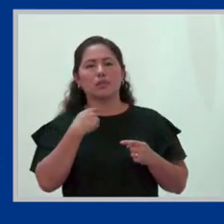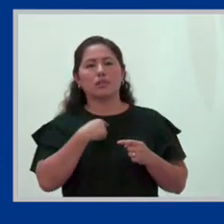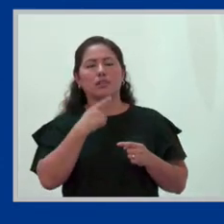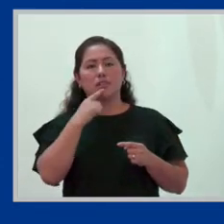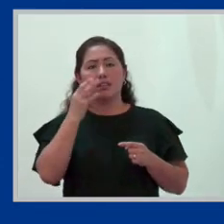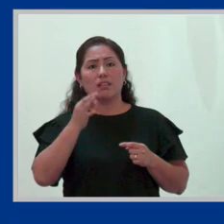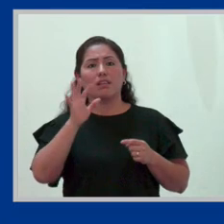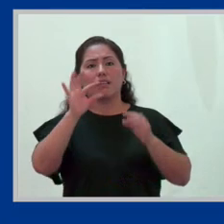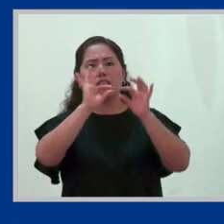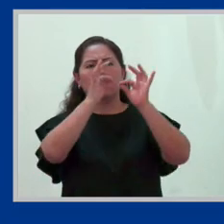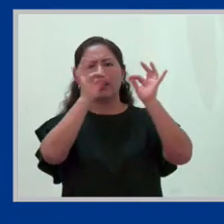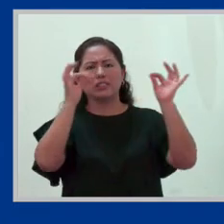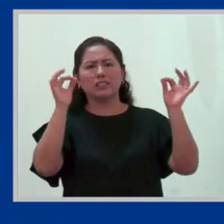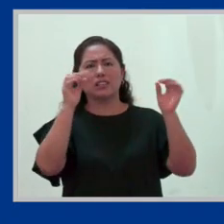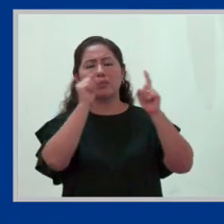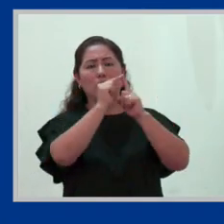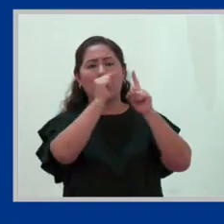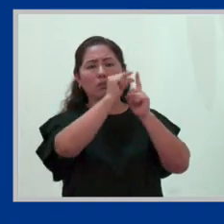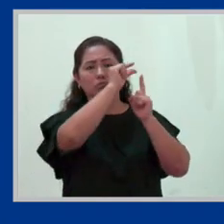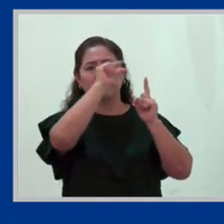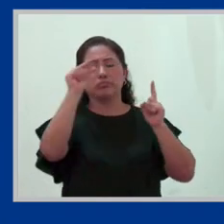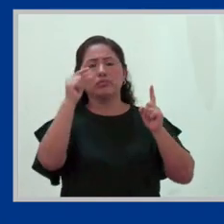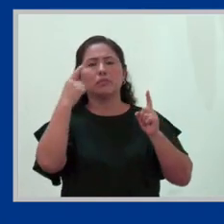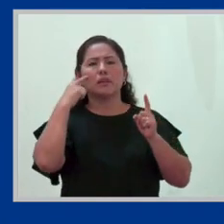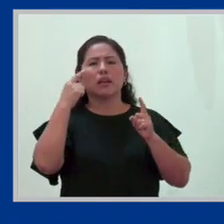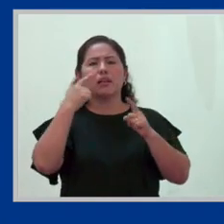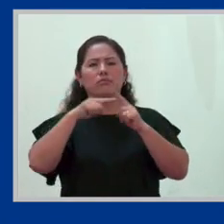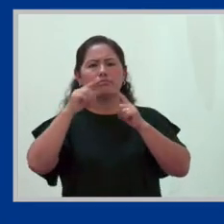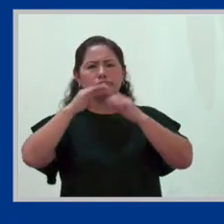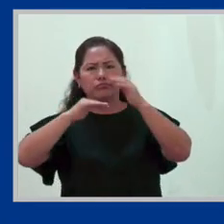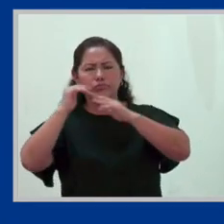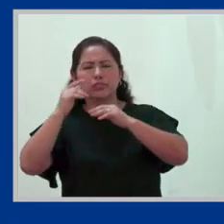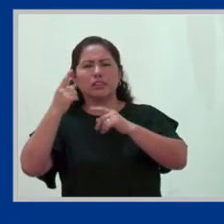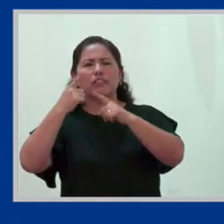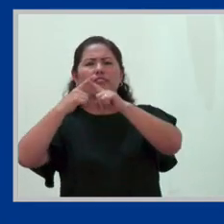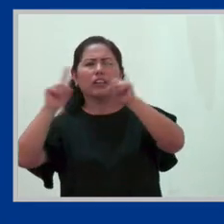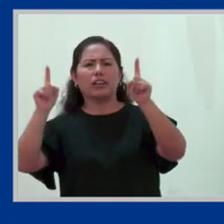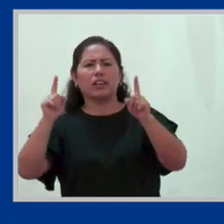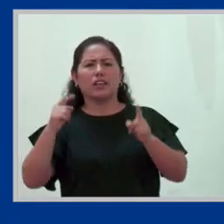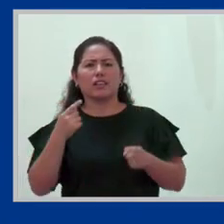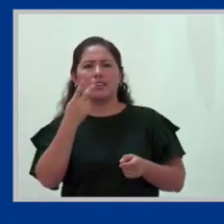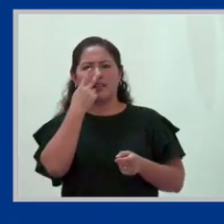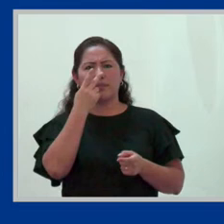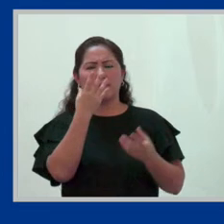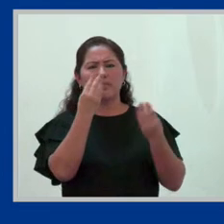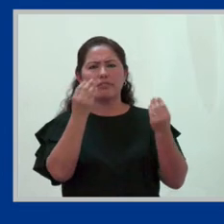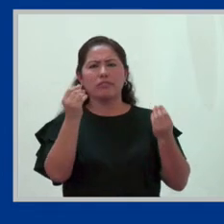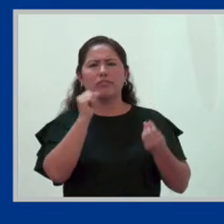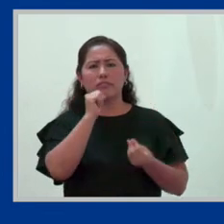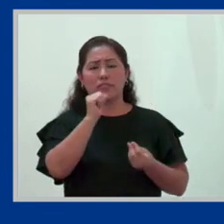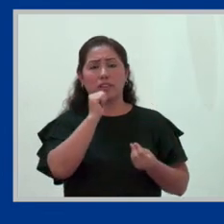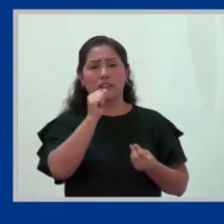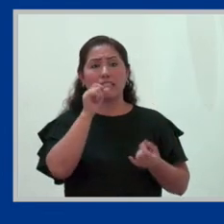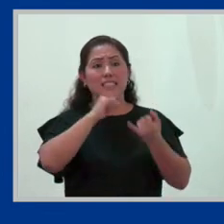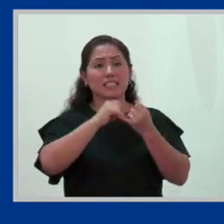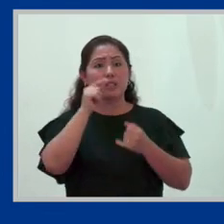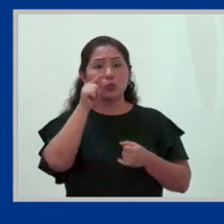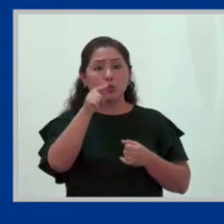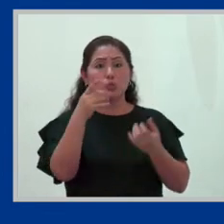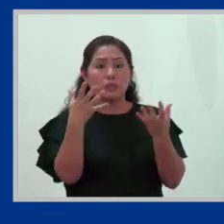en realidad la frase está construida para algo diferente, para una realidad que no está considerando que si tú